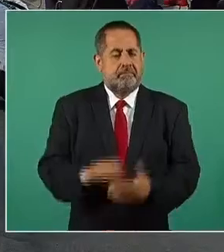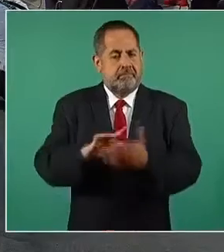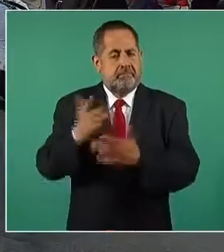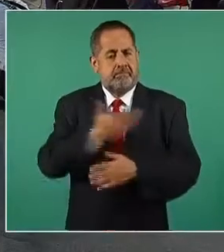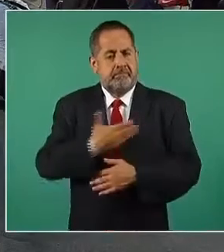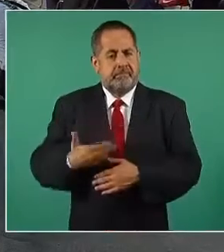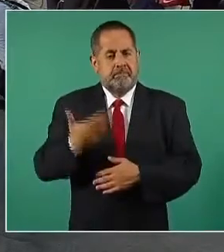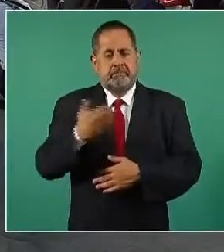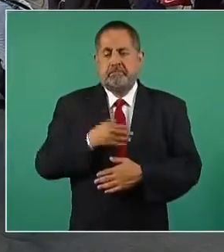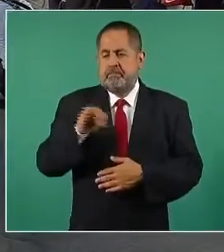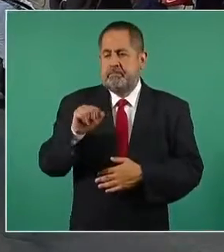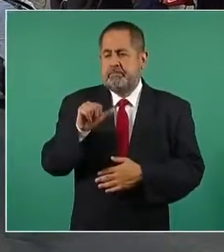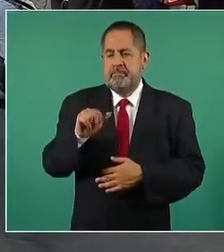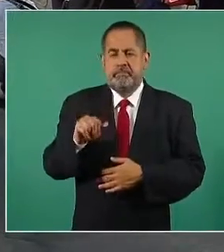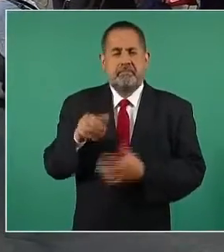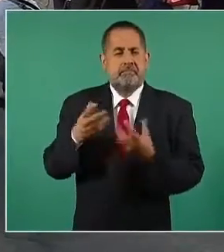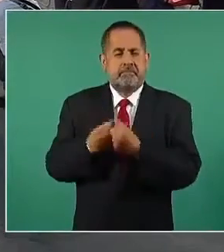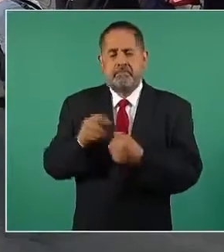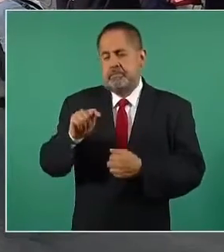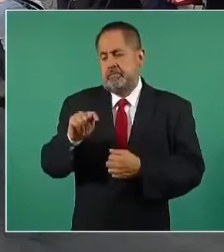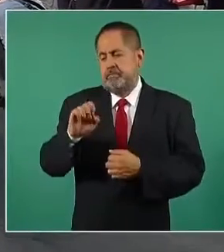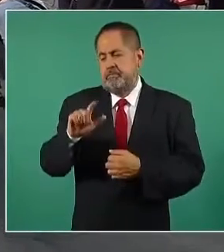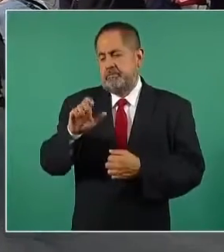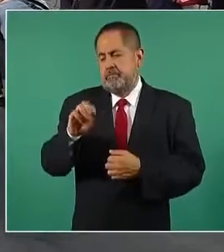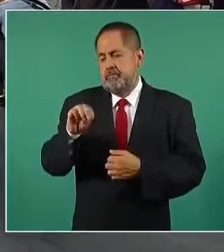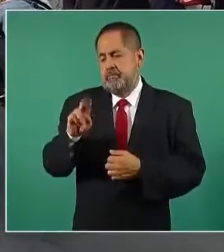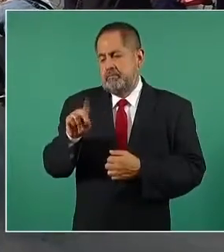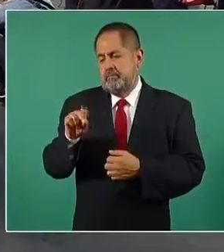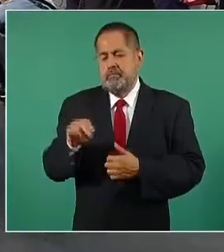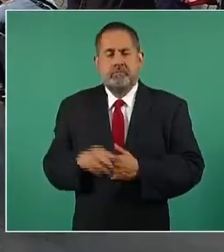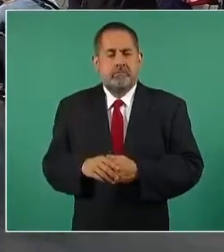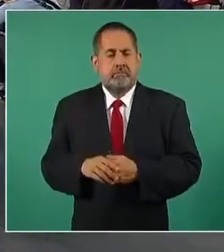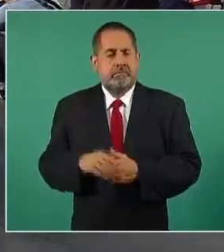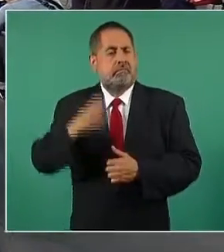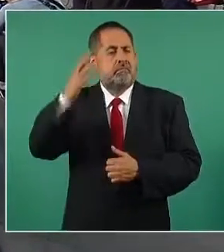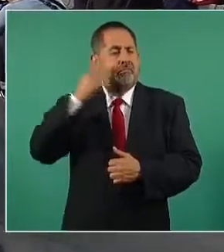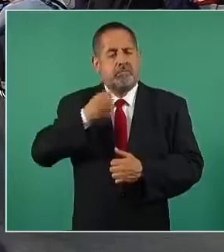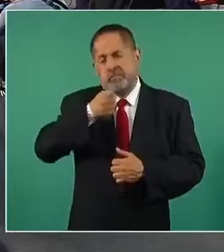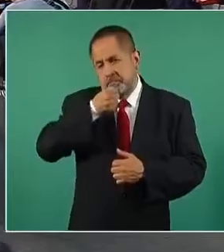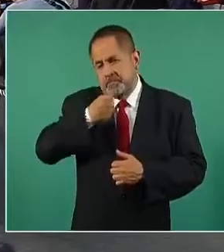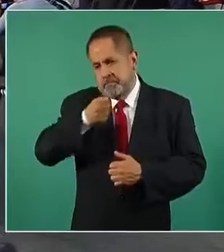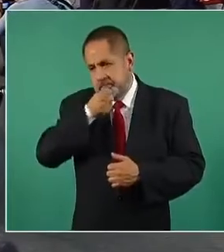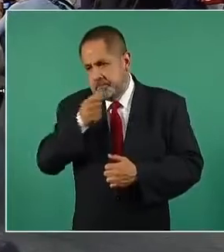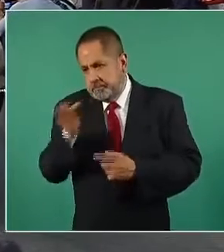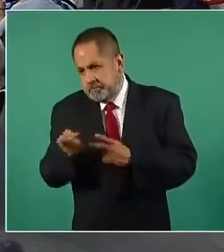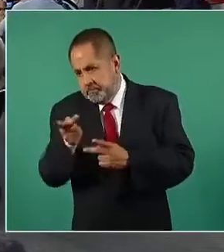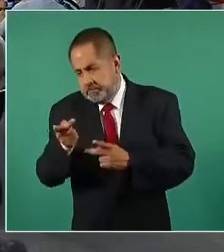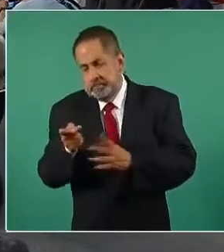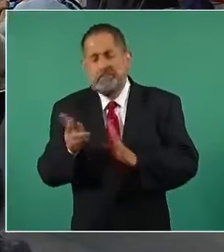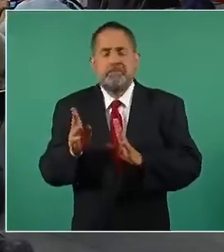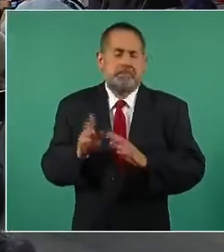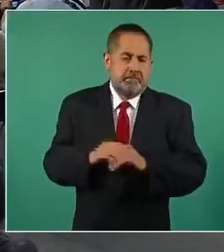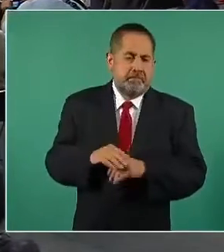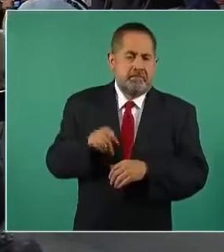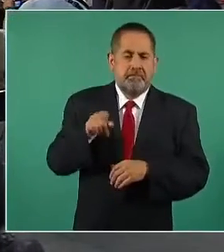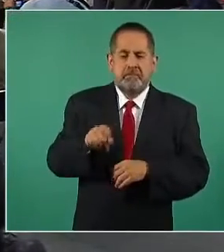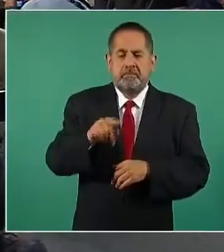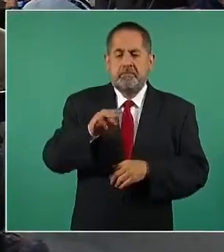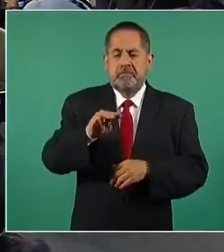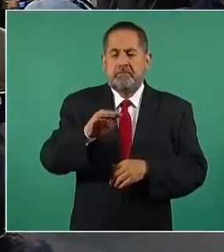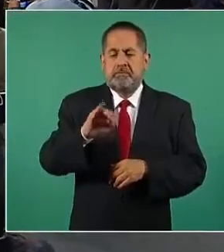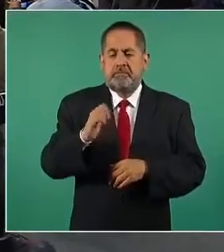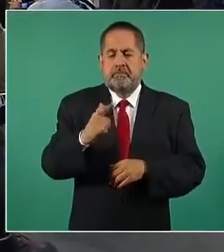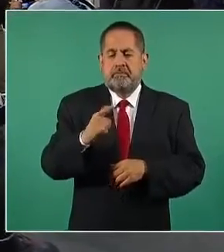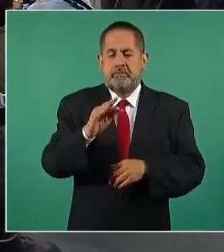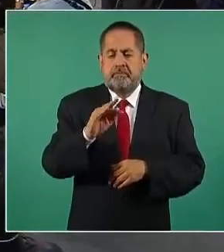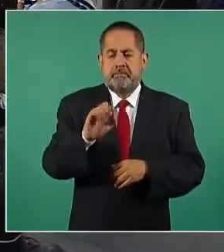Gracias, Presidente. Isa Osorio de Telemundo. En una entrevista exclusiva para Noticias Telemundo, recientemente, Miguel Félix Gallardo